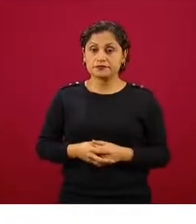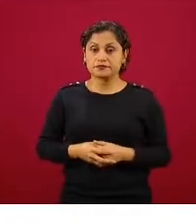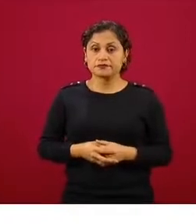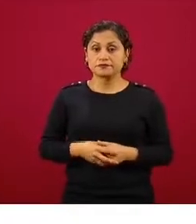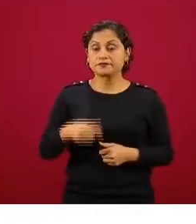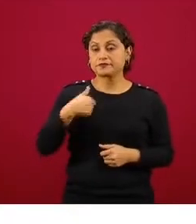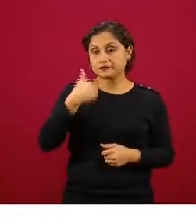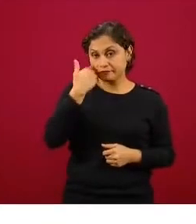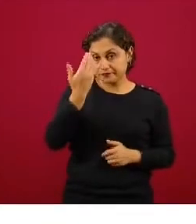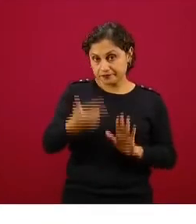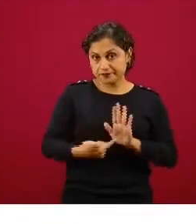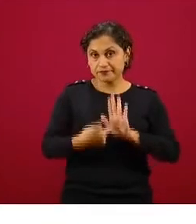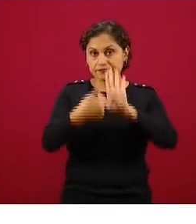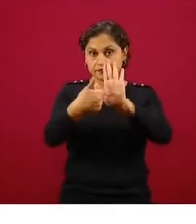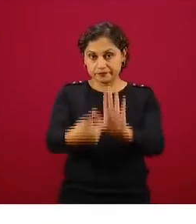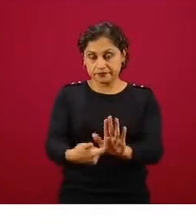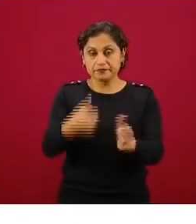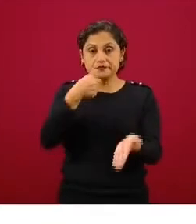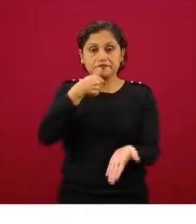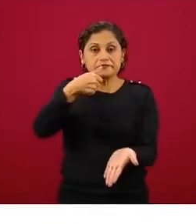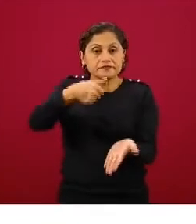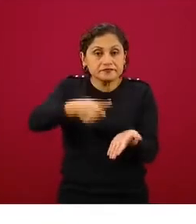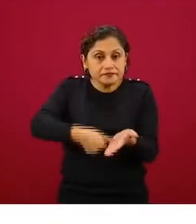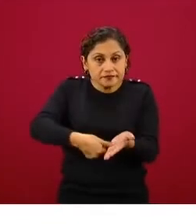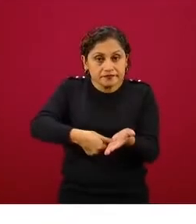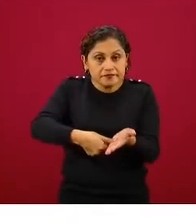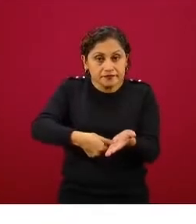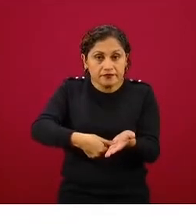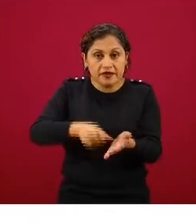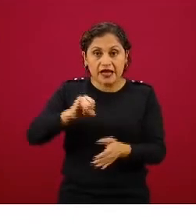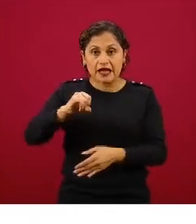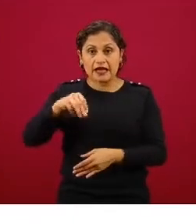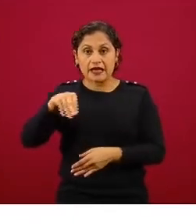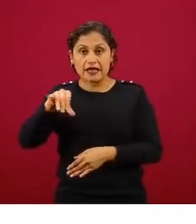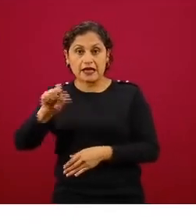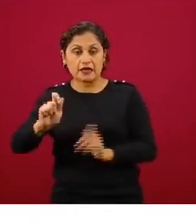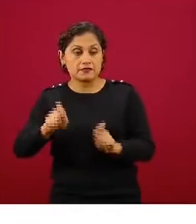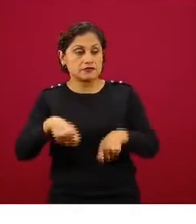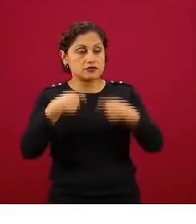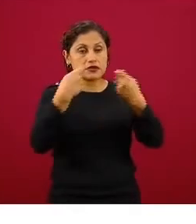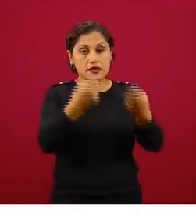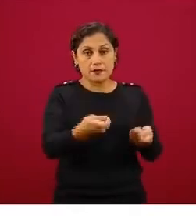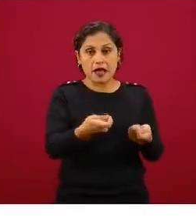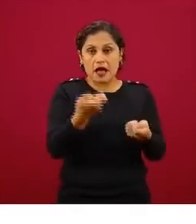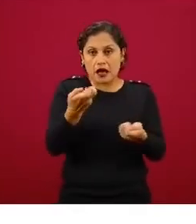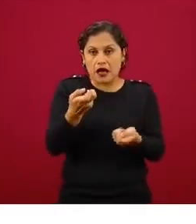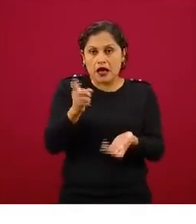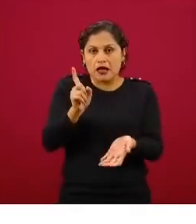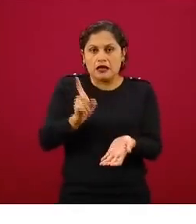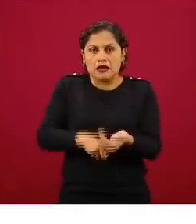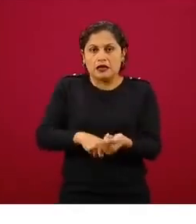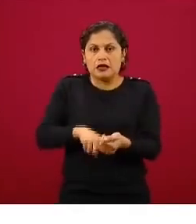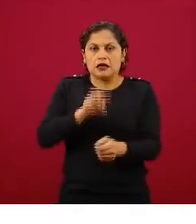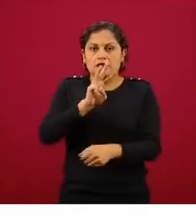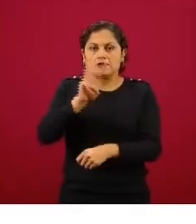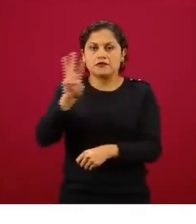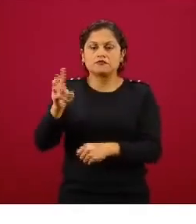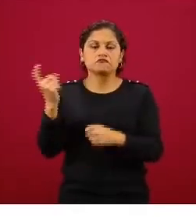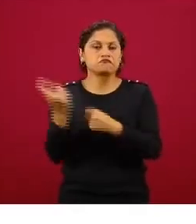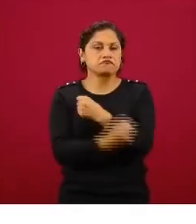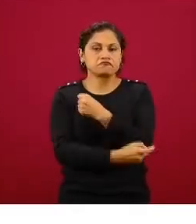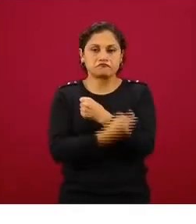Quisiera enseñarles cómo es la carta que se emite por parte del Seguro Social de manera automática una vez que una empresa ha hecho su